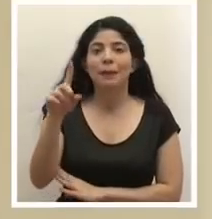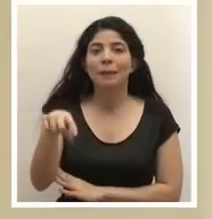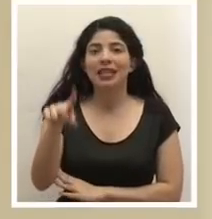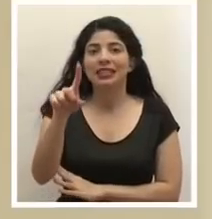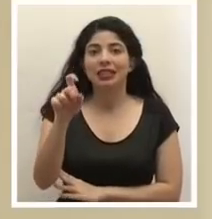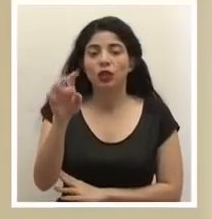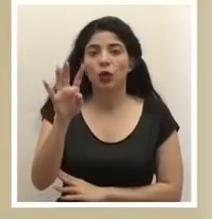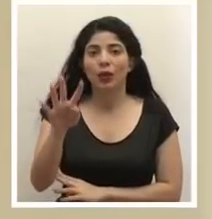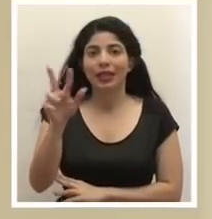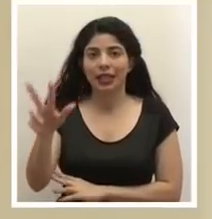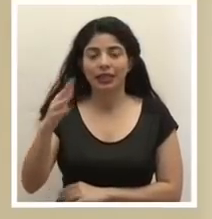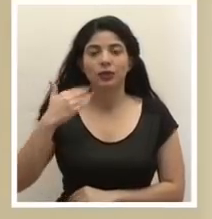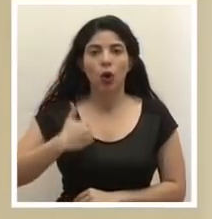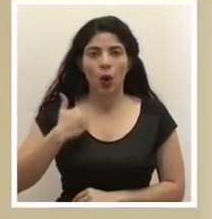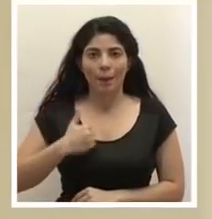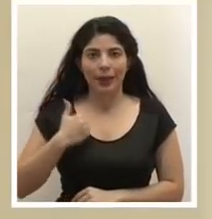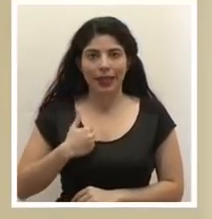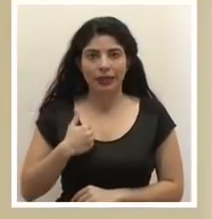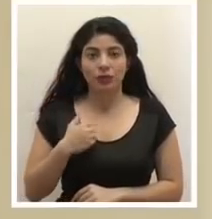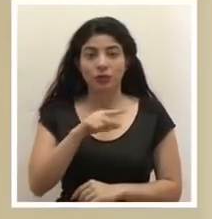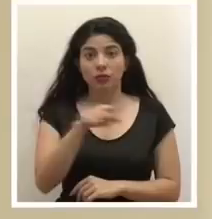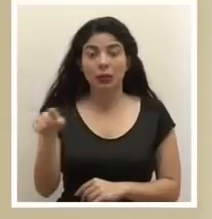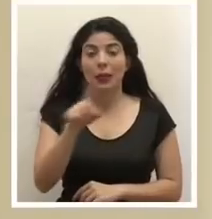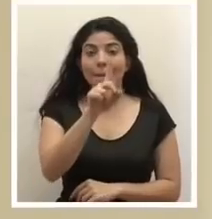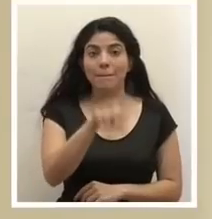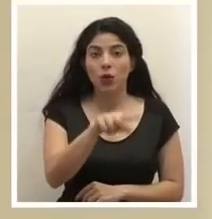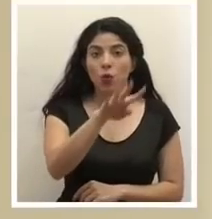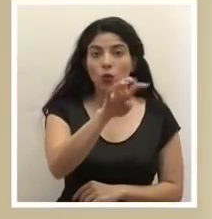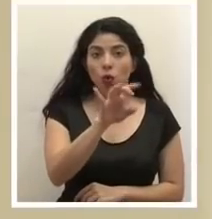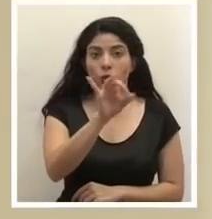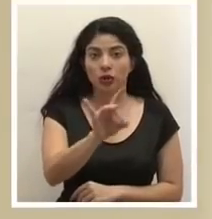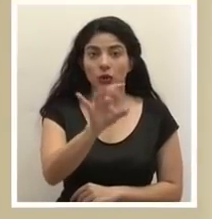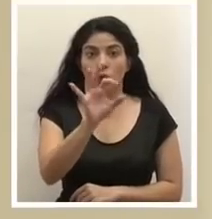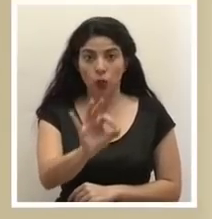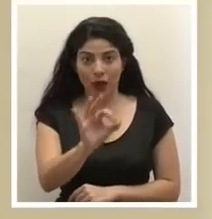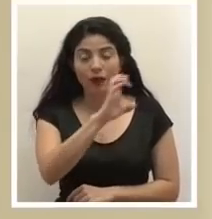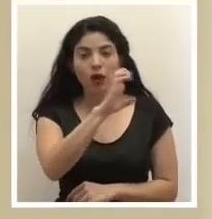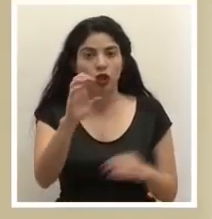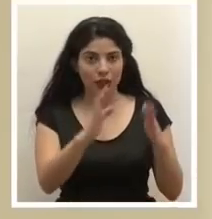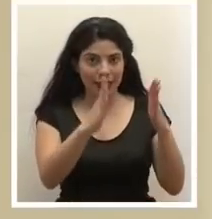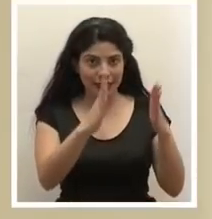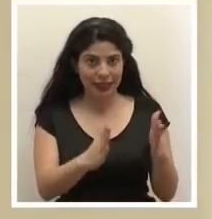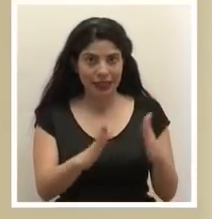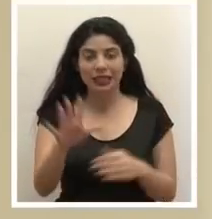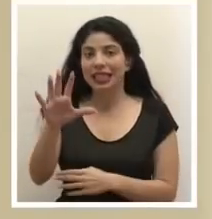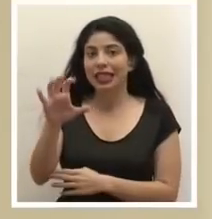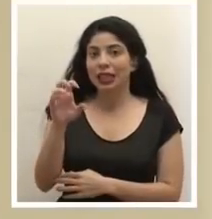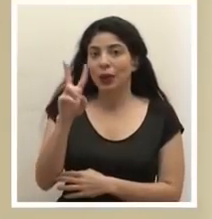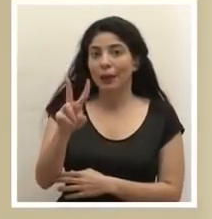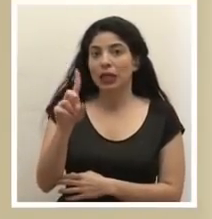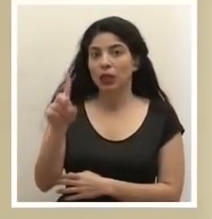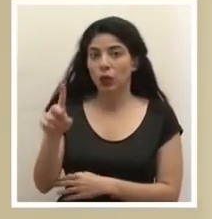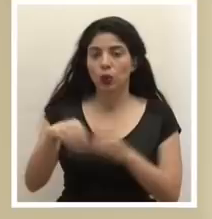143 hombres, de los cuales mil 489 son costarricenses y 521